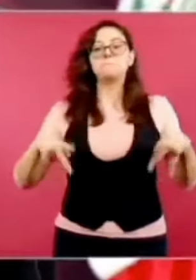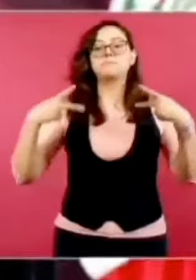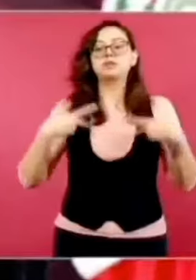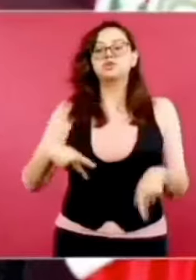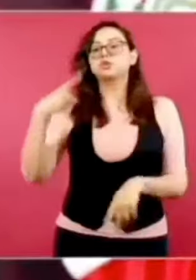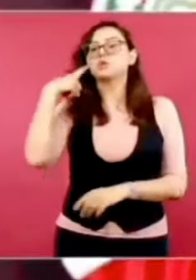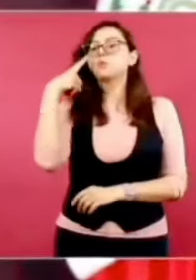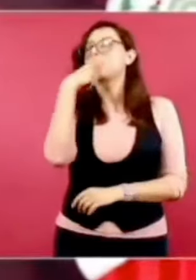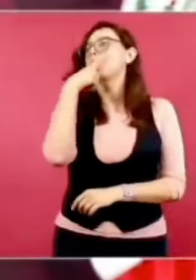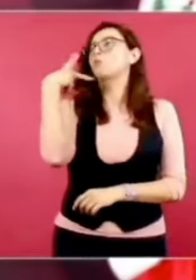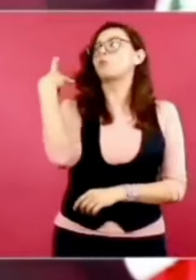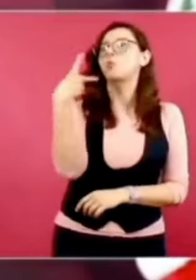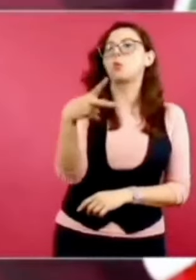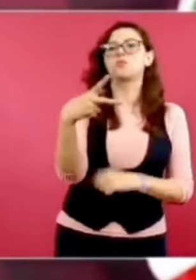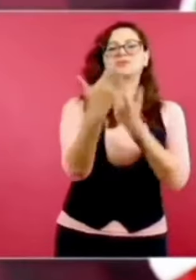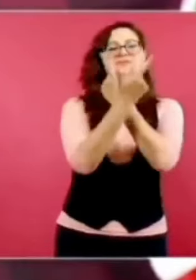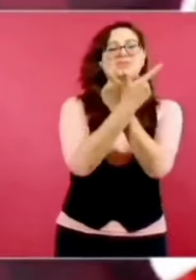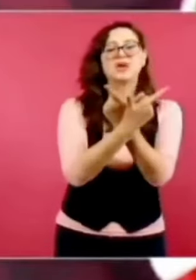libre